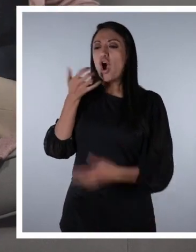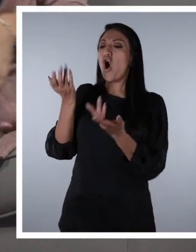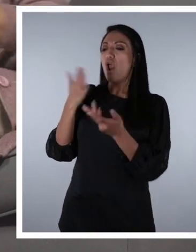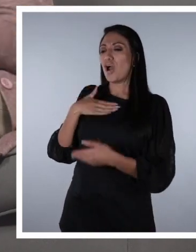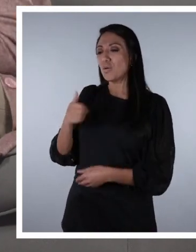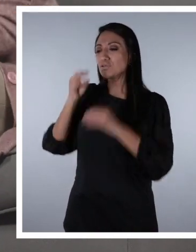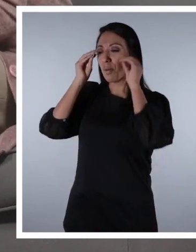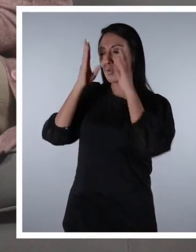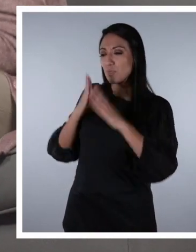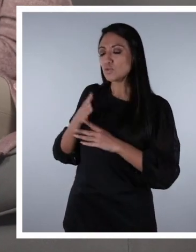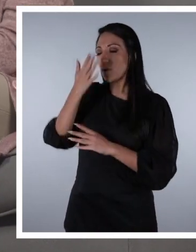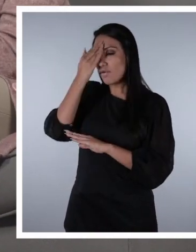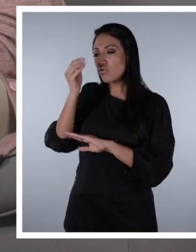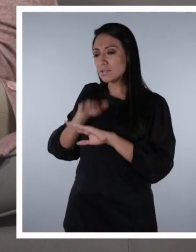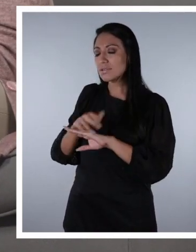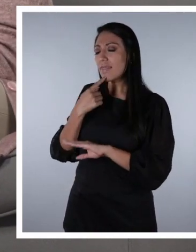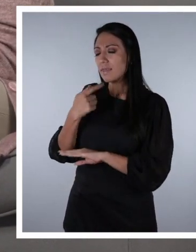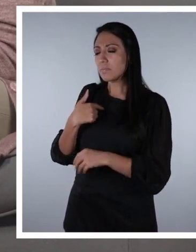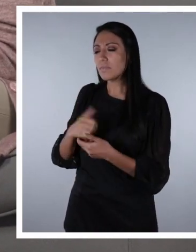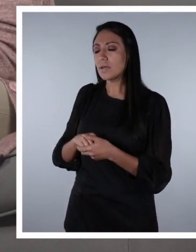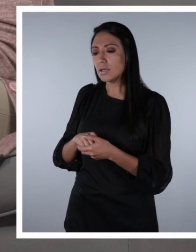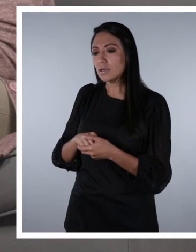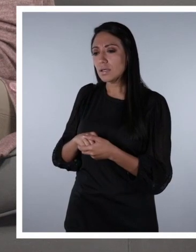¿Cómo está, profe? Buenas tardes, dígame.